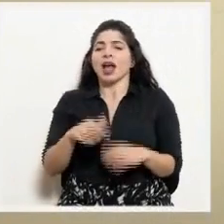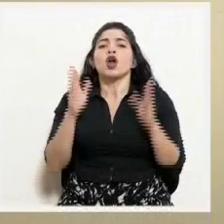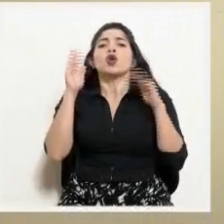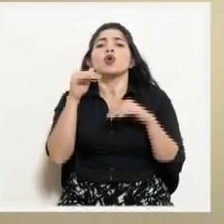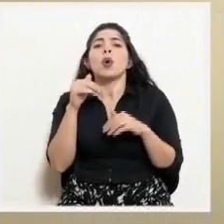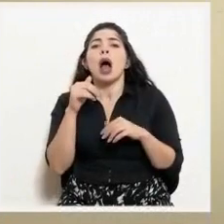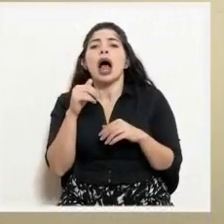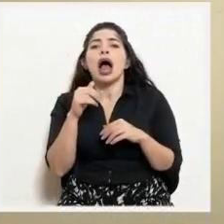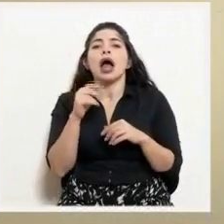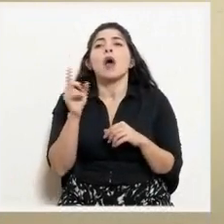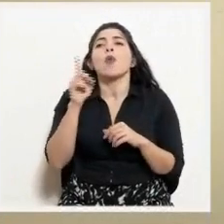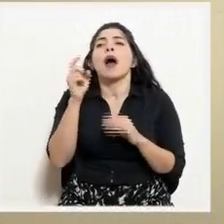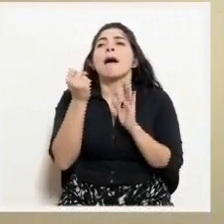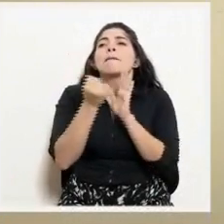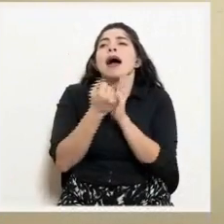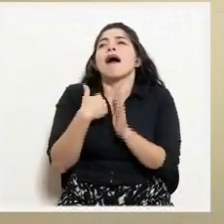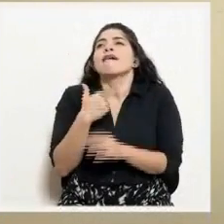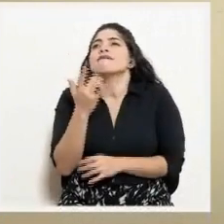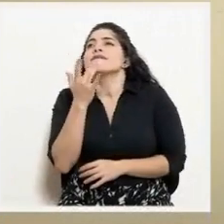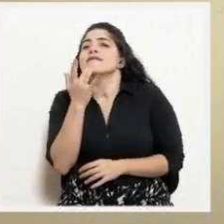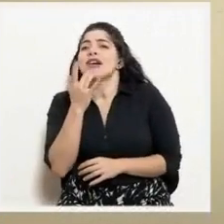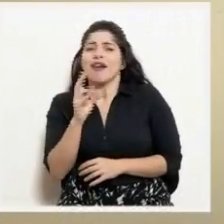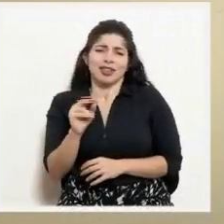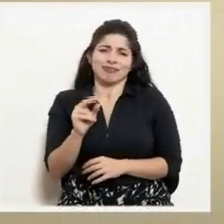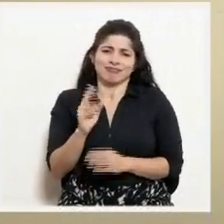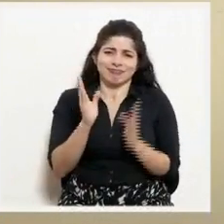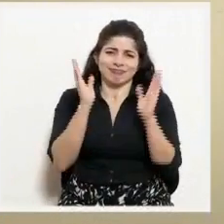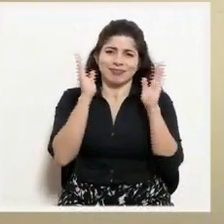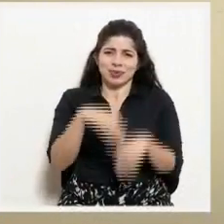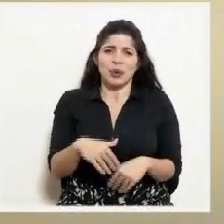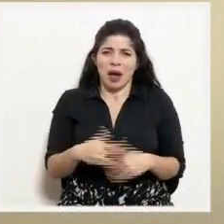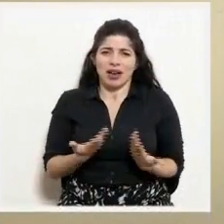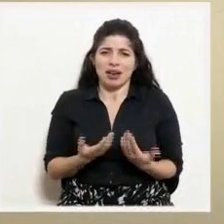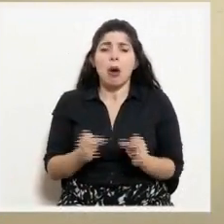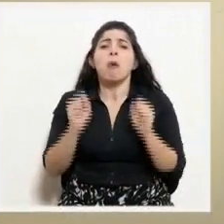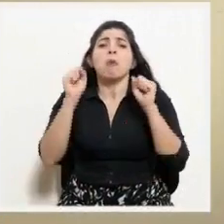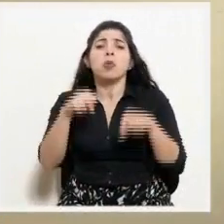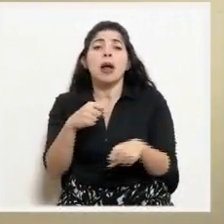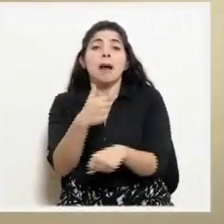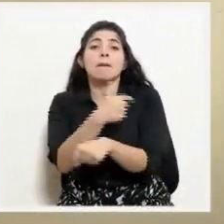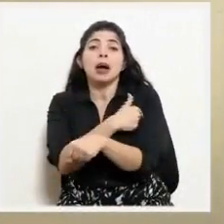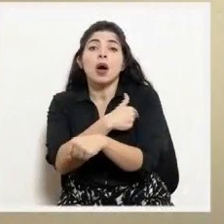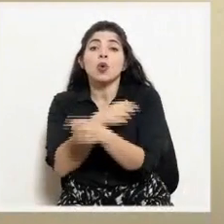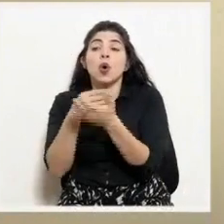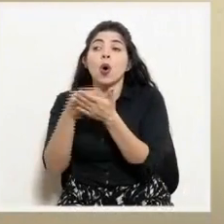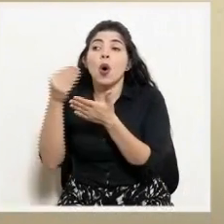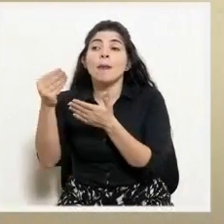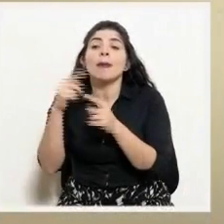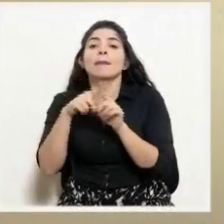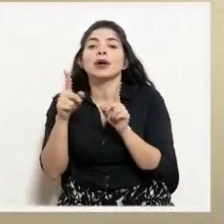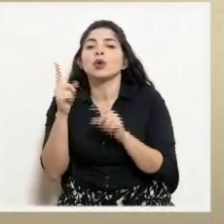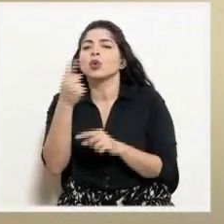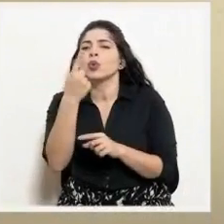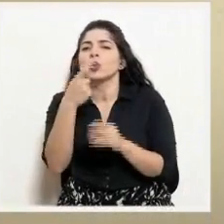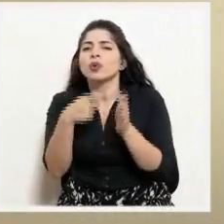preferencia por casas farmacéuticas o lo que usted quiera. Se pueden traer vacunas que hayan sido